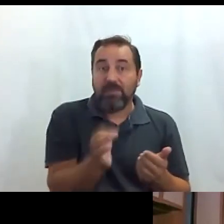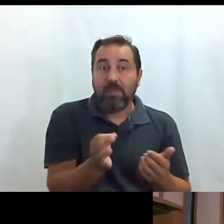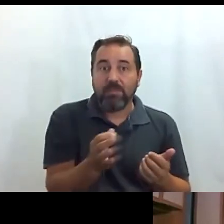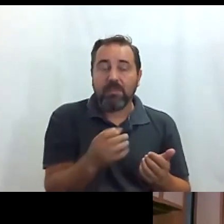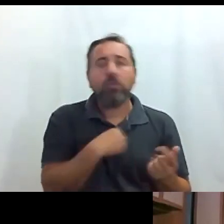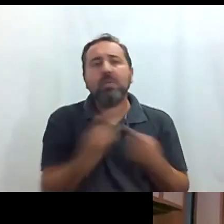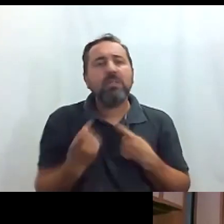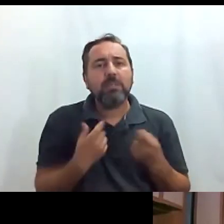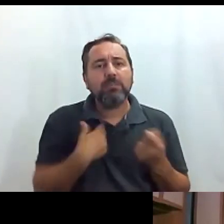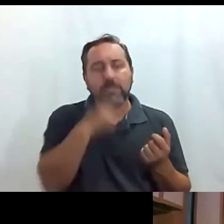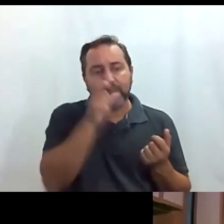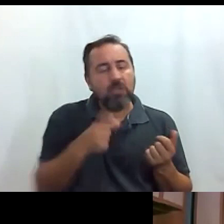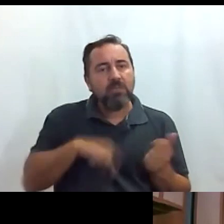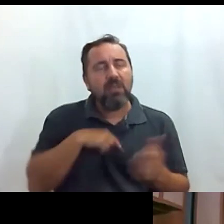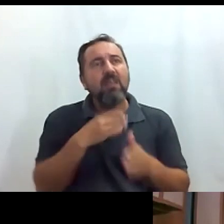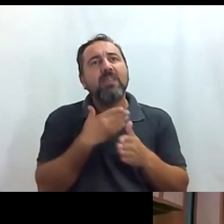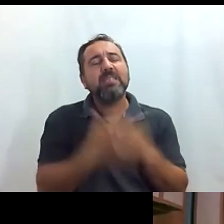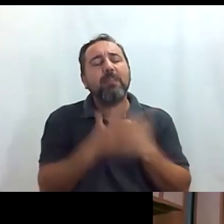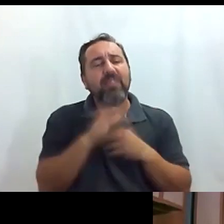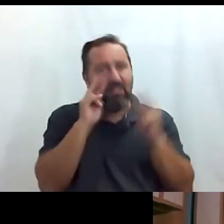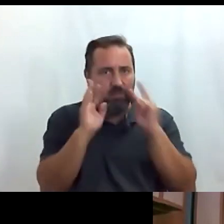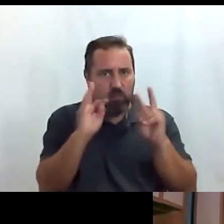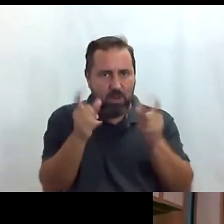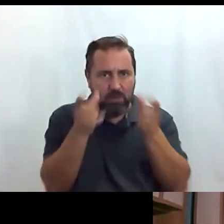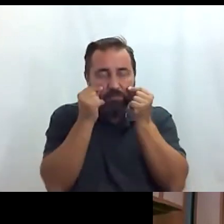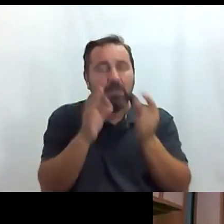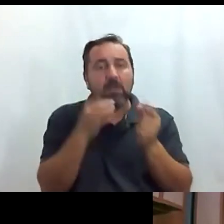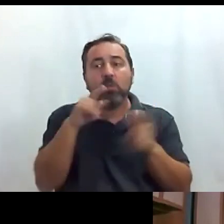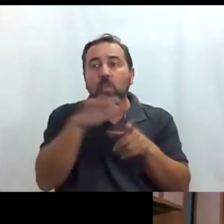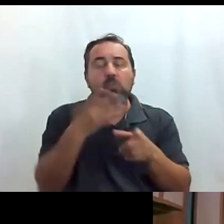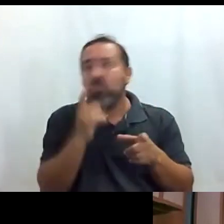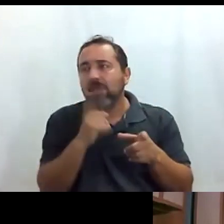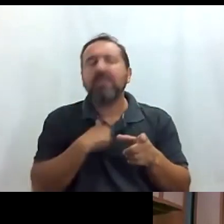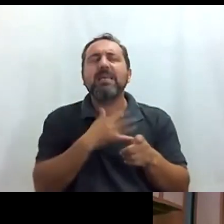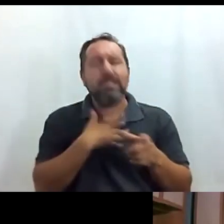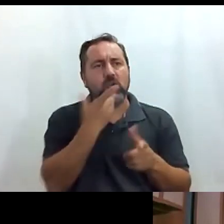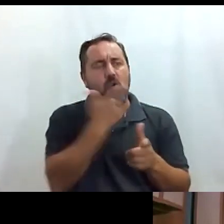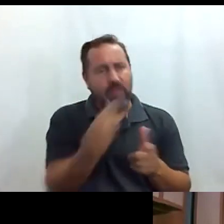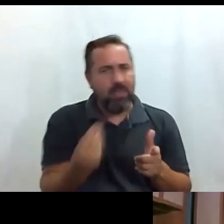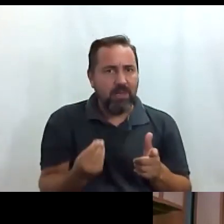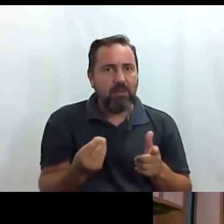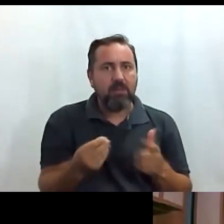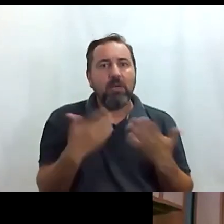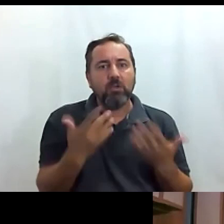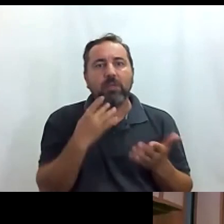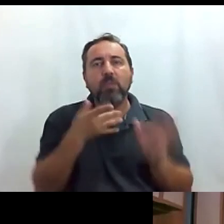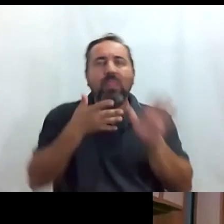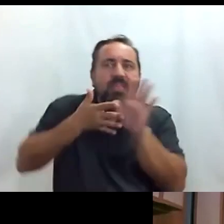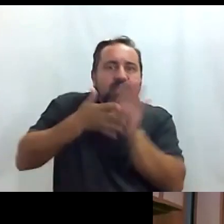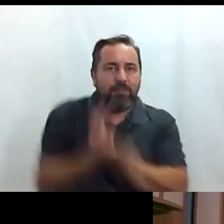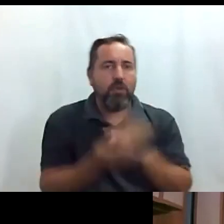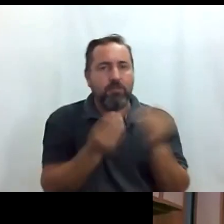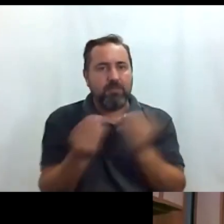necesitamos las personas con discapacidad visual cuando estamos en un sitio que no conocemos y queremos conocerlo pues es una descripción